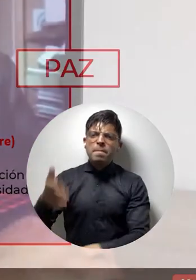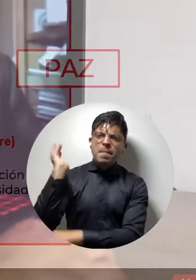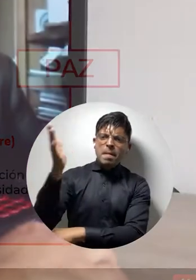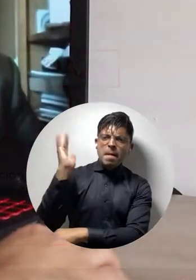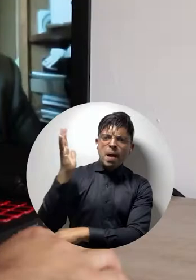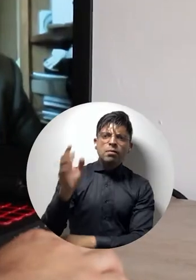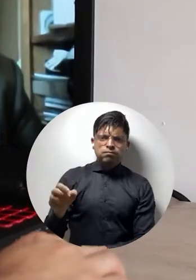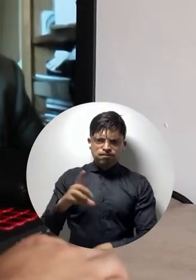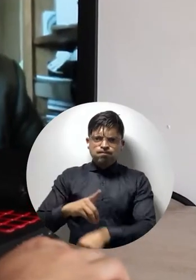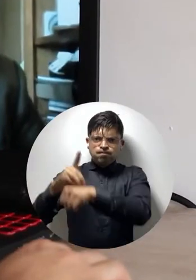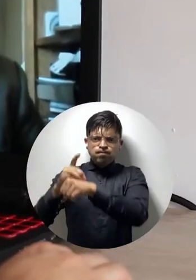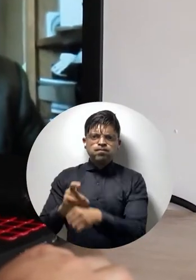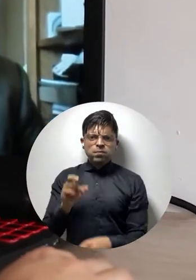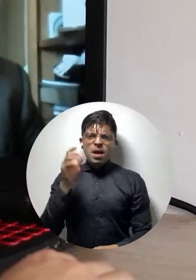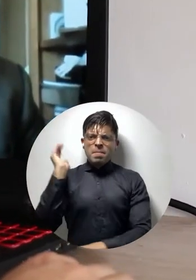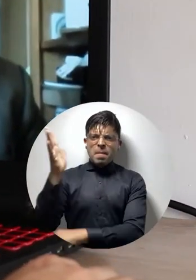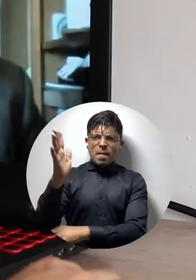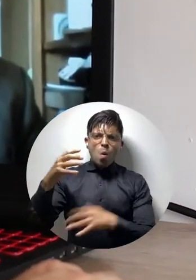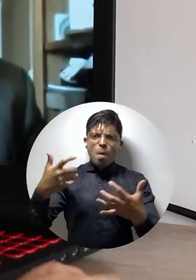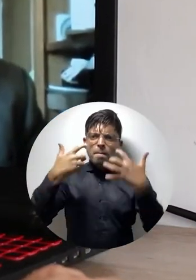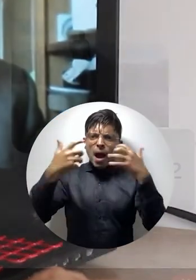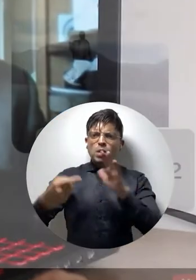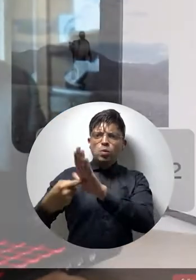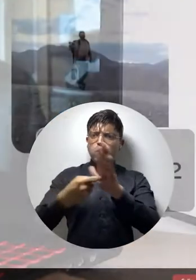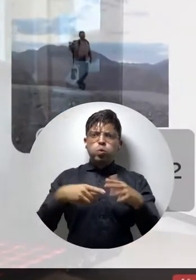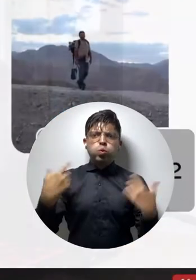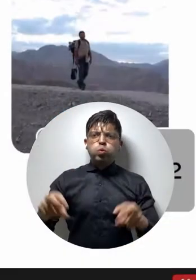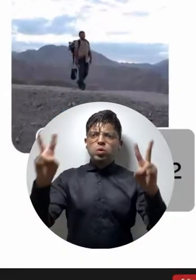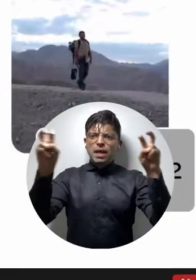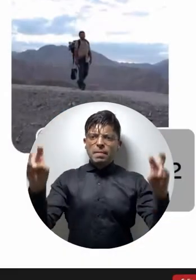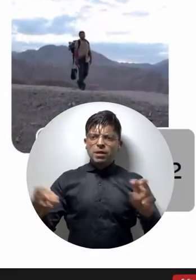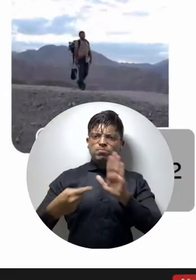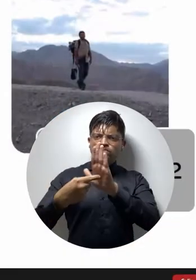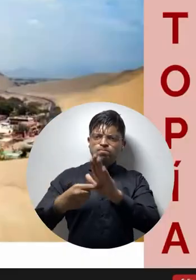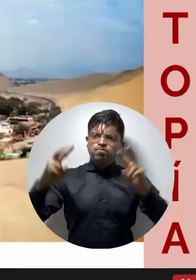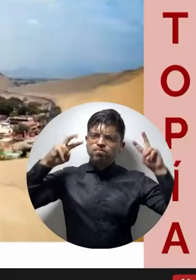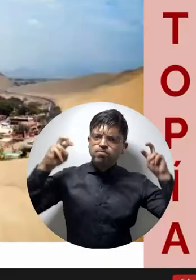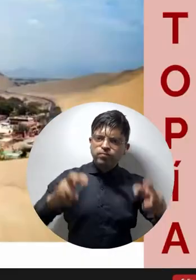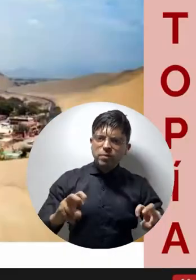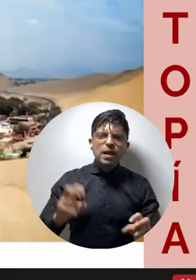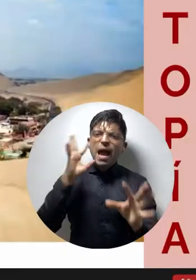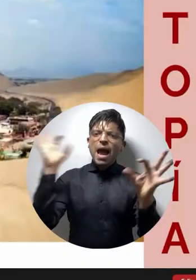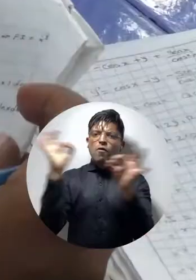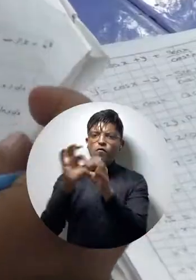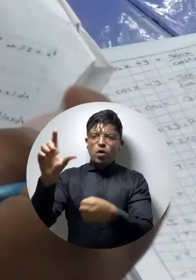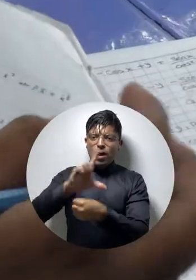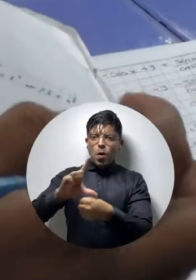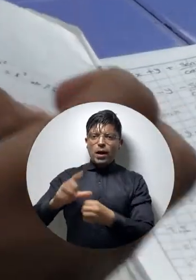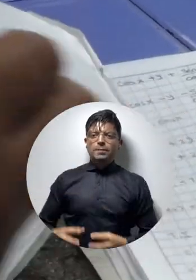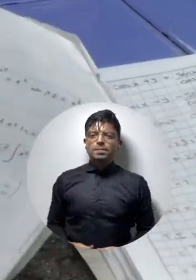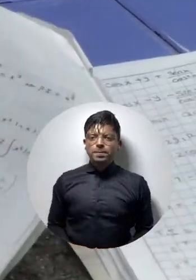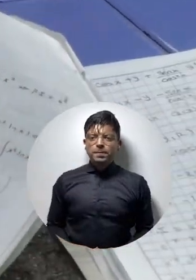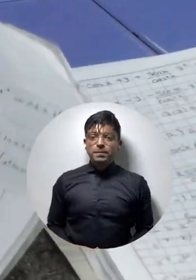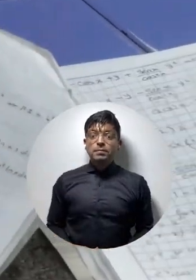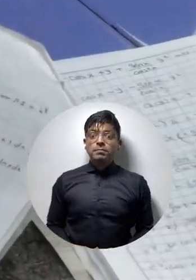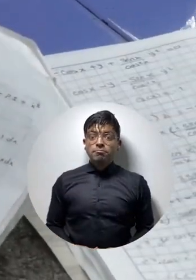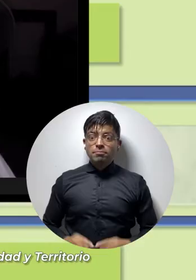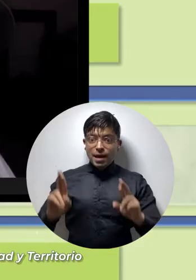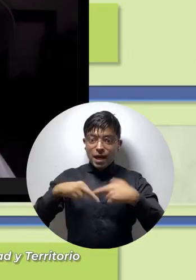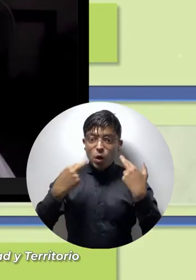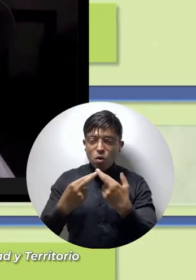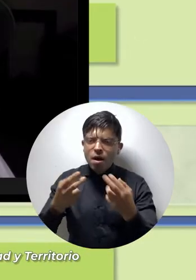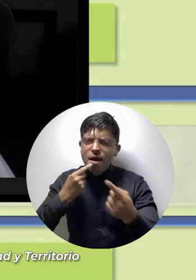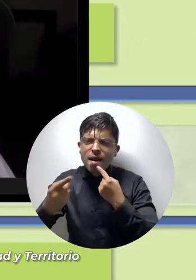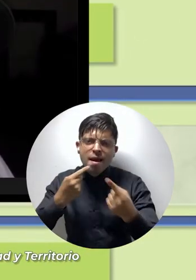doctorandos desempeñaron un papel protagónico con la exposición de sus temas de investigación desde el enfoque local. El coloquio